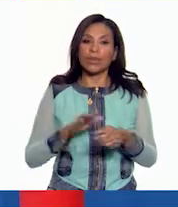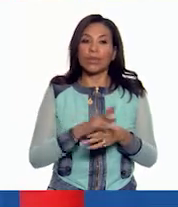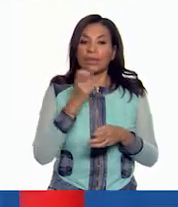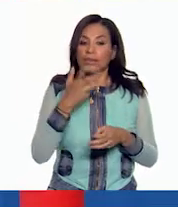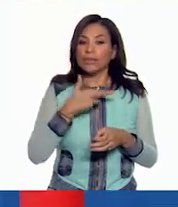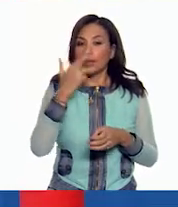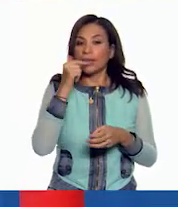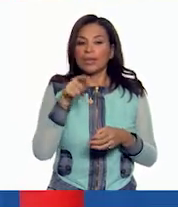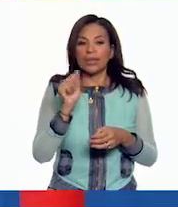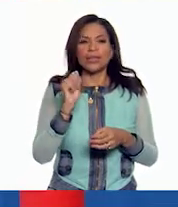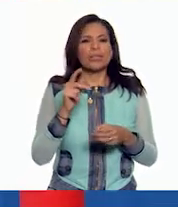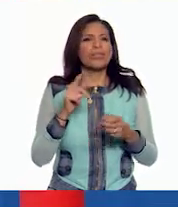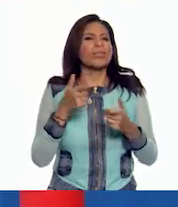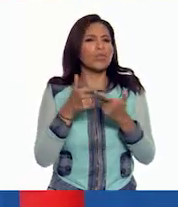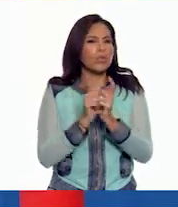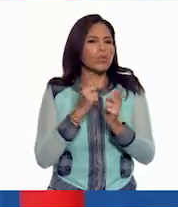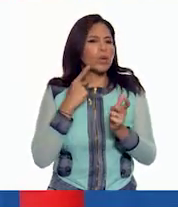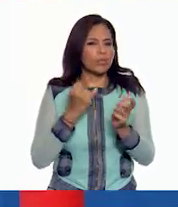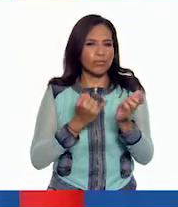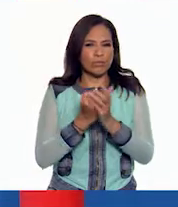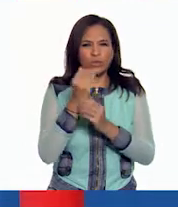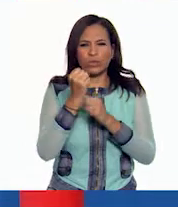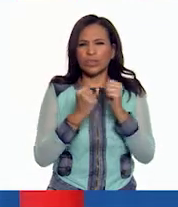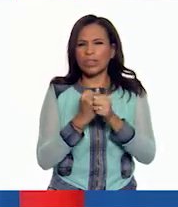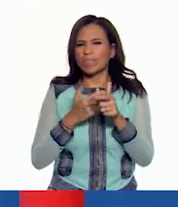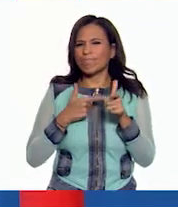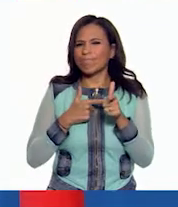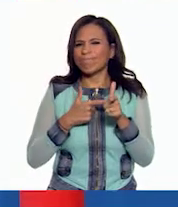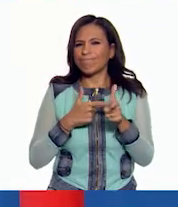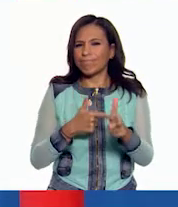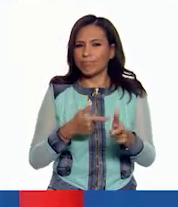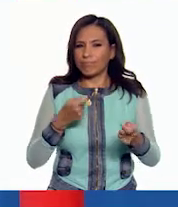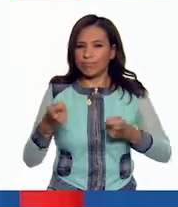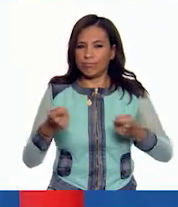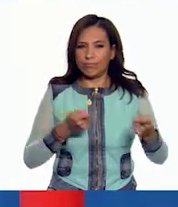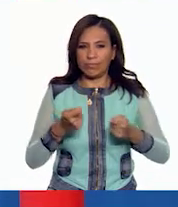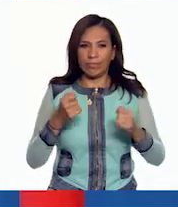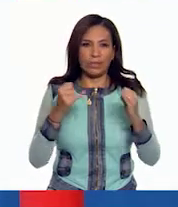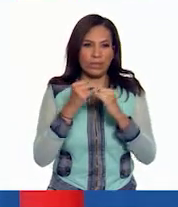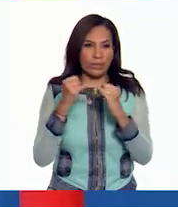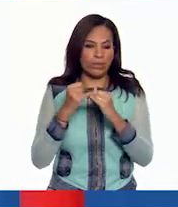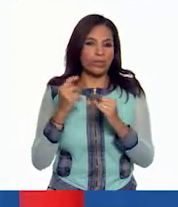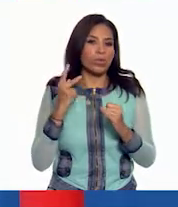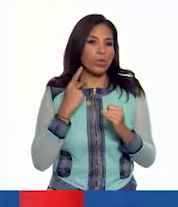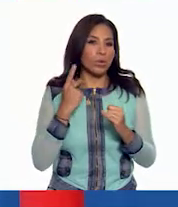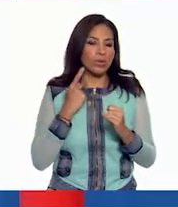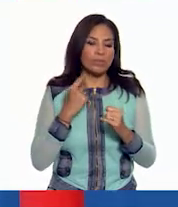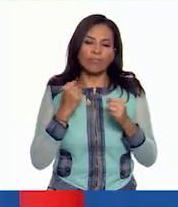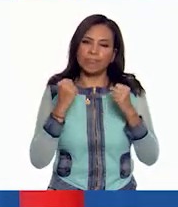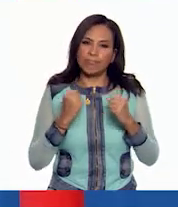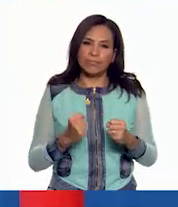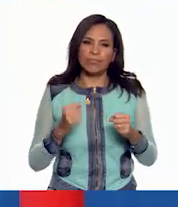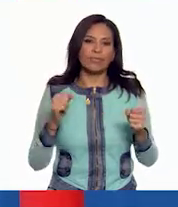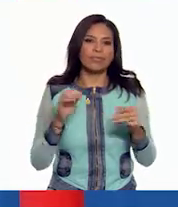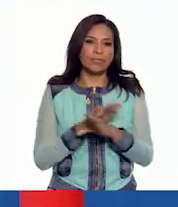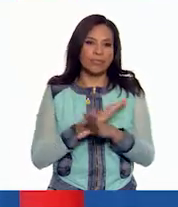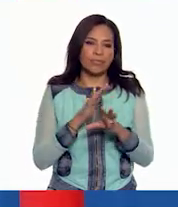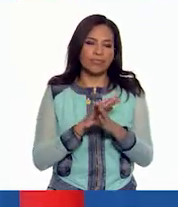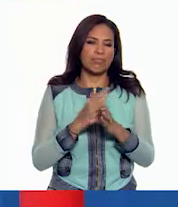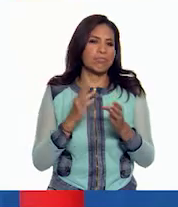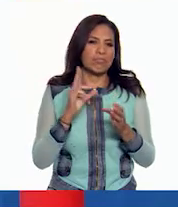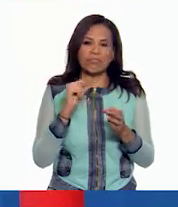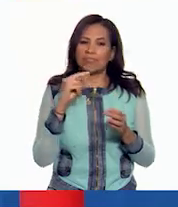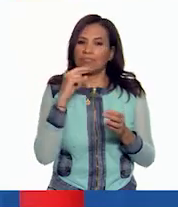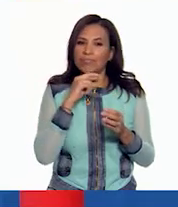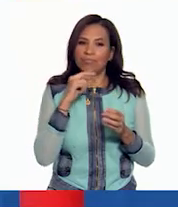Si el partido oficial ya llevaba tantos años controlando las instituciones políticas, seguramente los cambios no